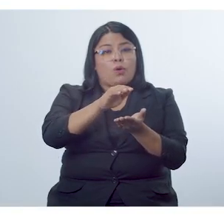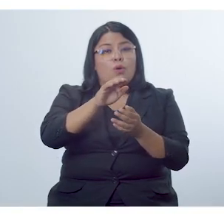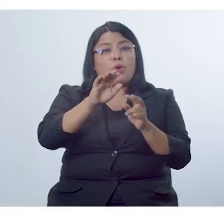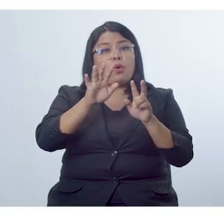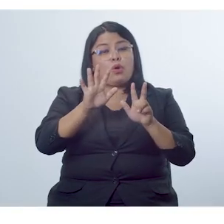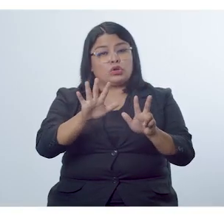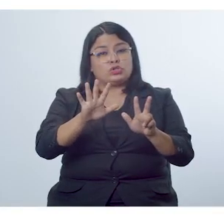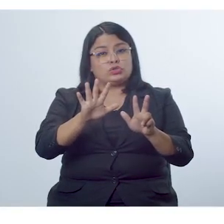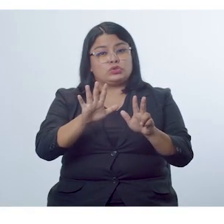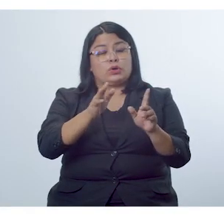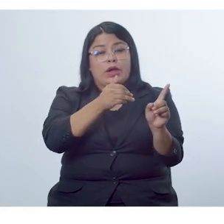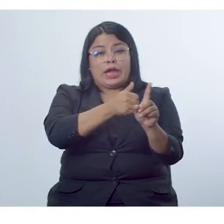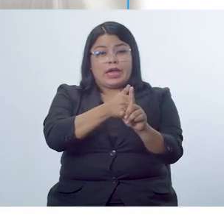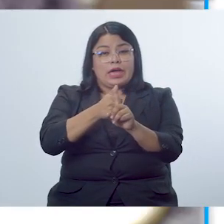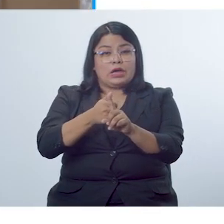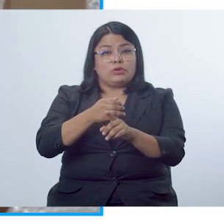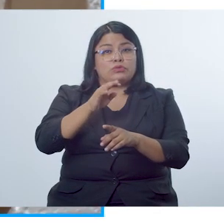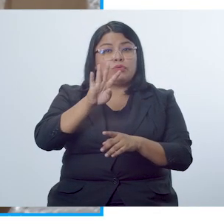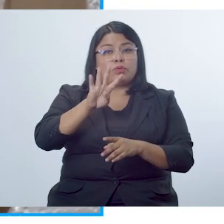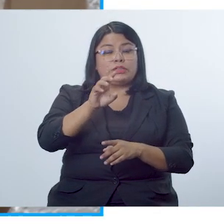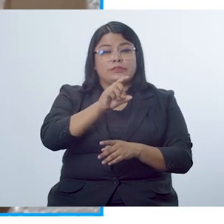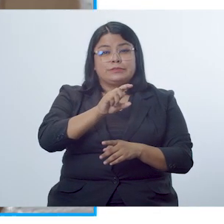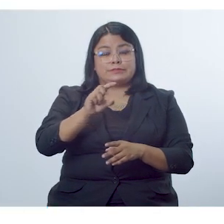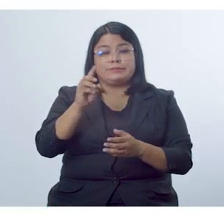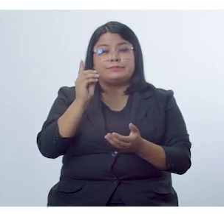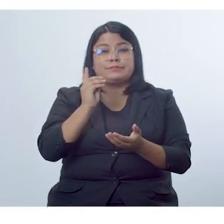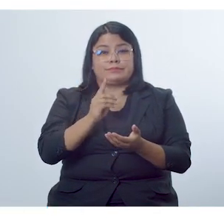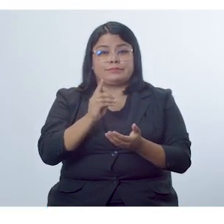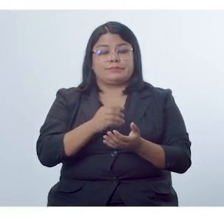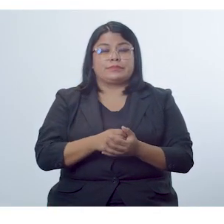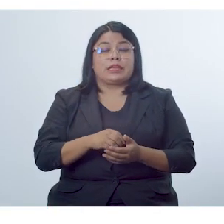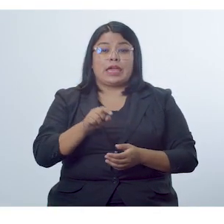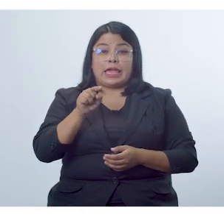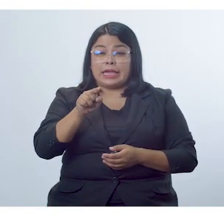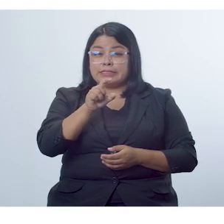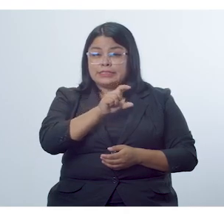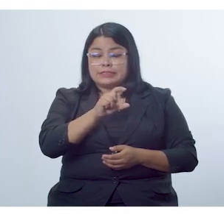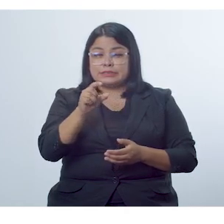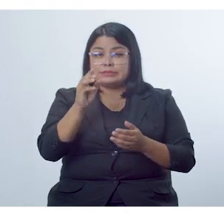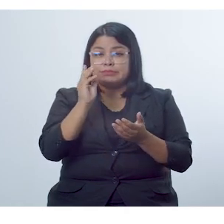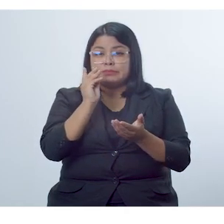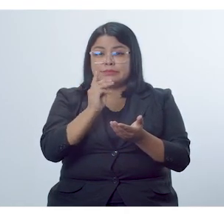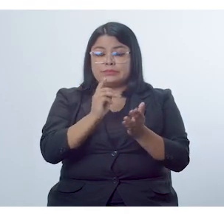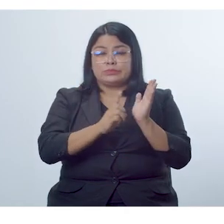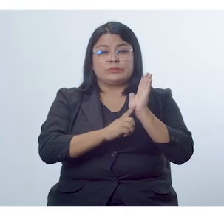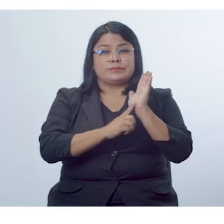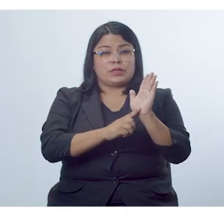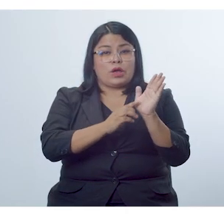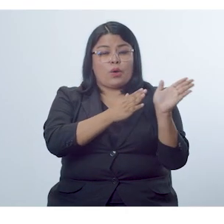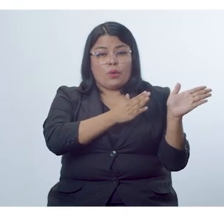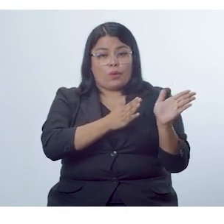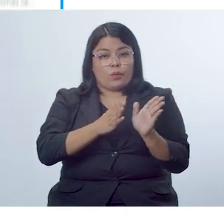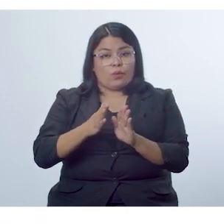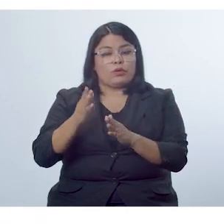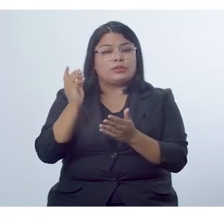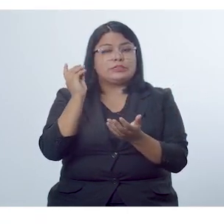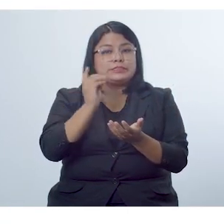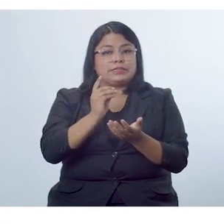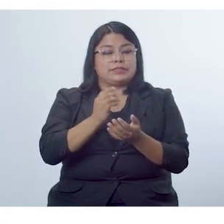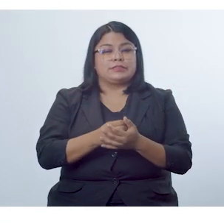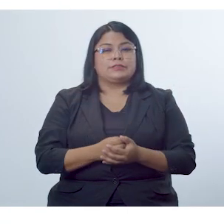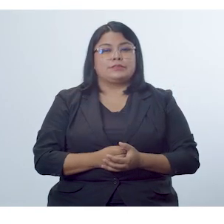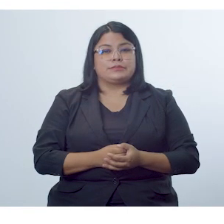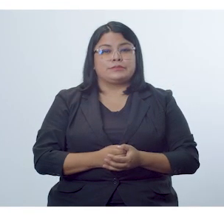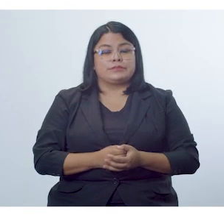Cada unidad tiene cuatro semanas didácticas y estas semanas didácticas son las que presentan la secuencia didáctica. Esa